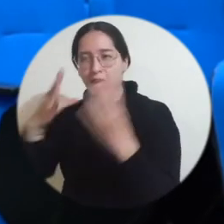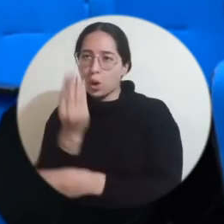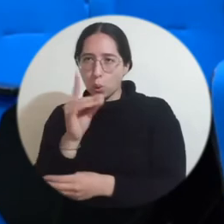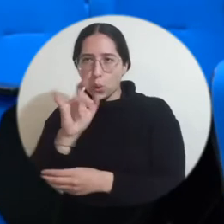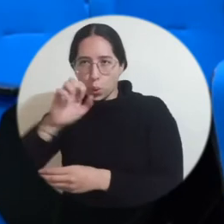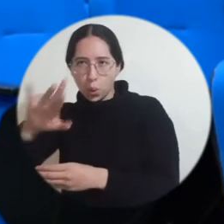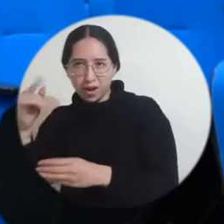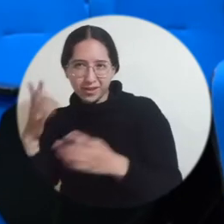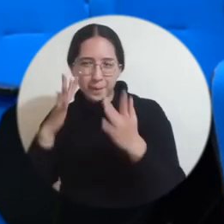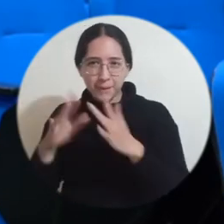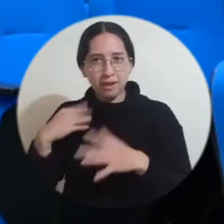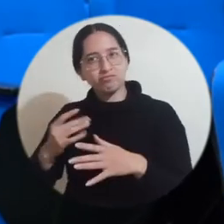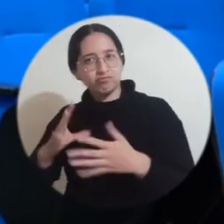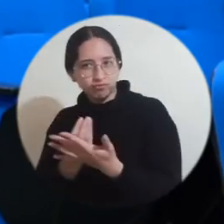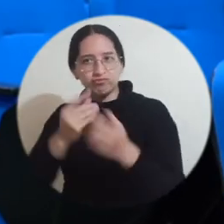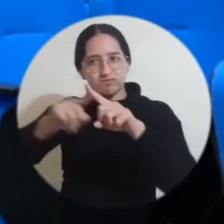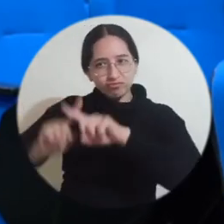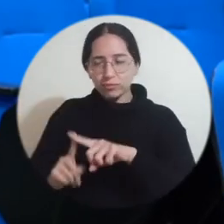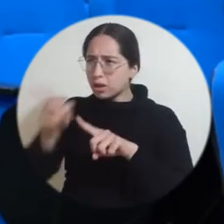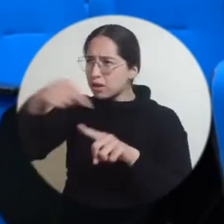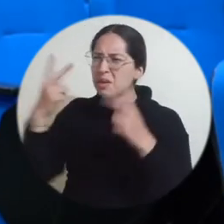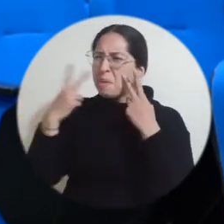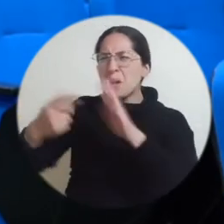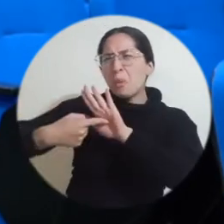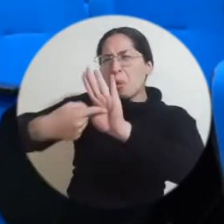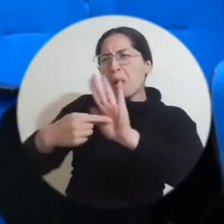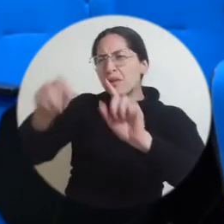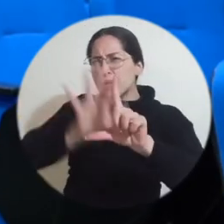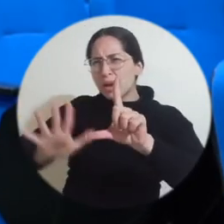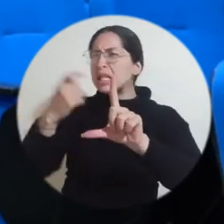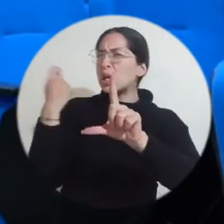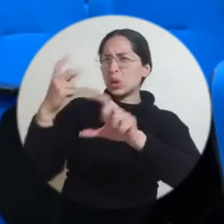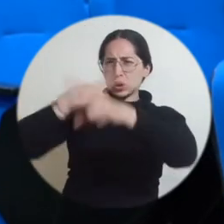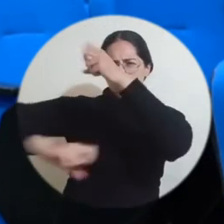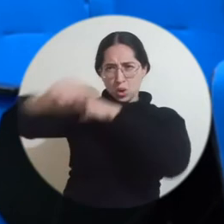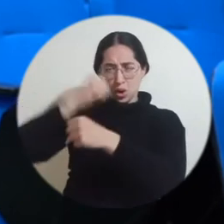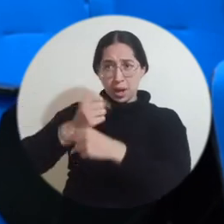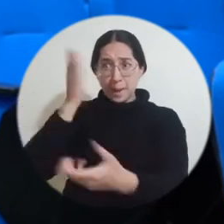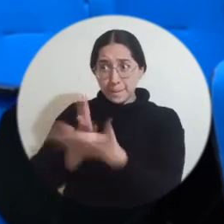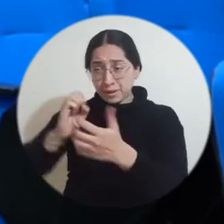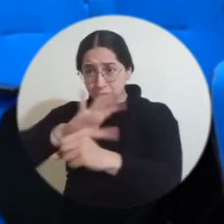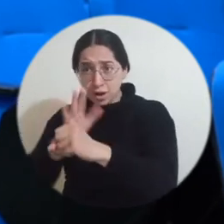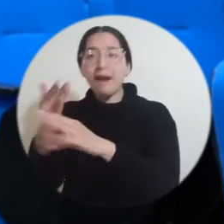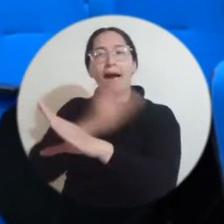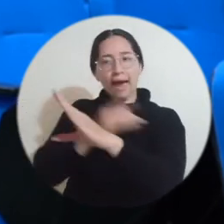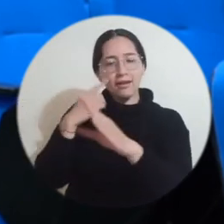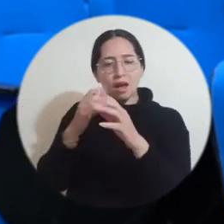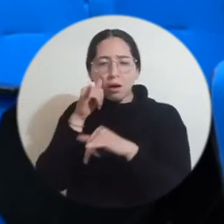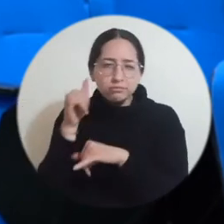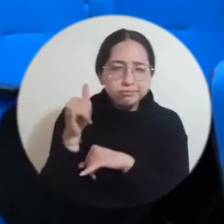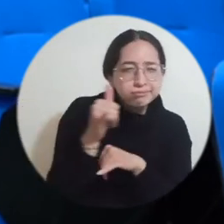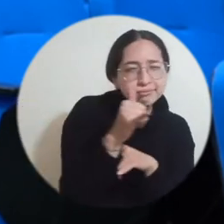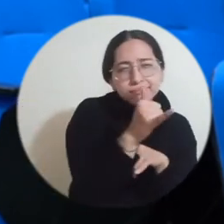estamos como bastante contentos porque el video, que es nuestro cortometraje que filmamos hace dos años antes de que